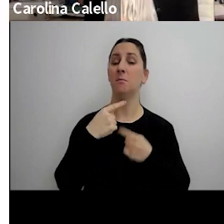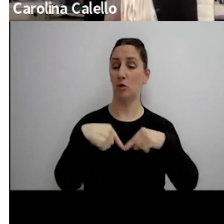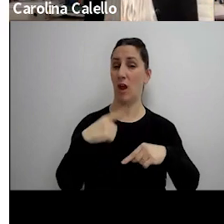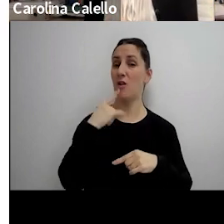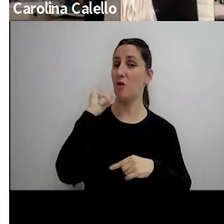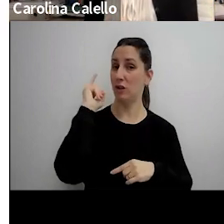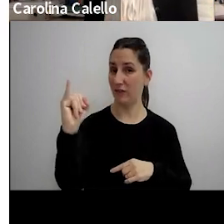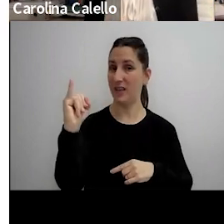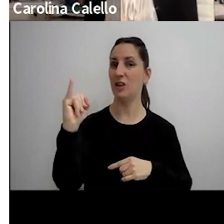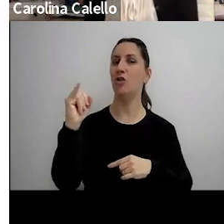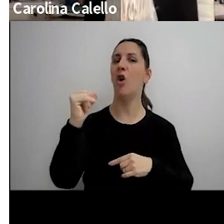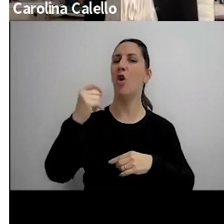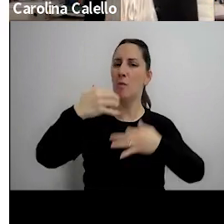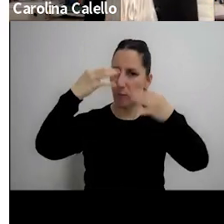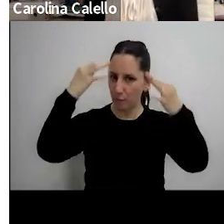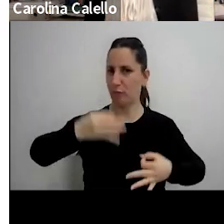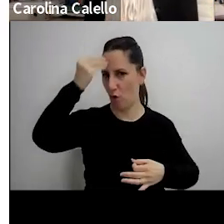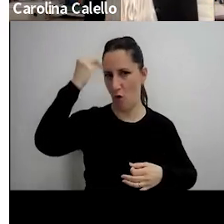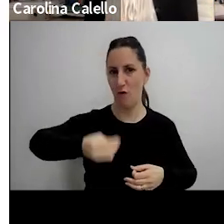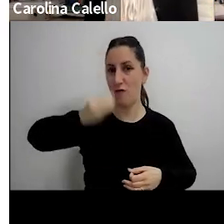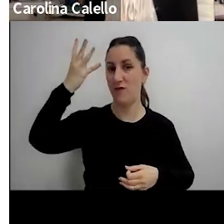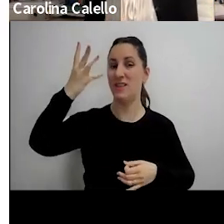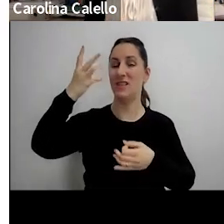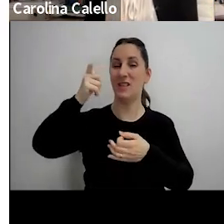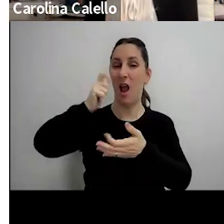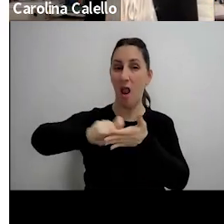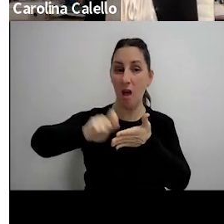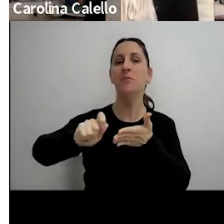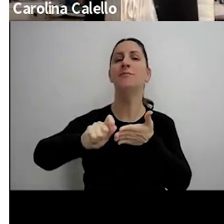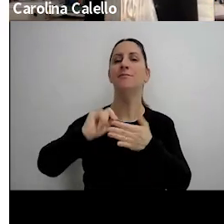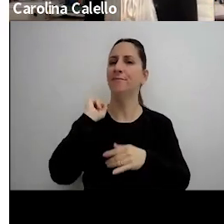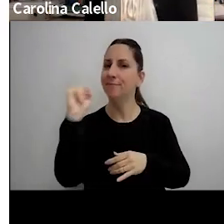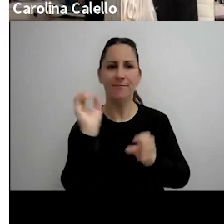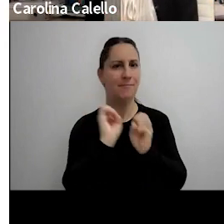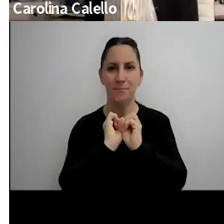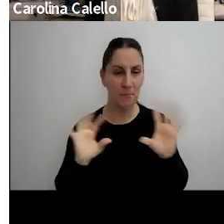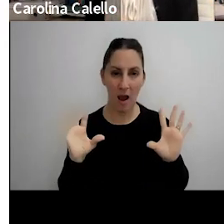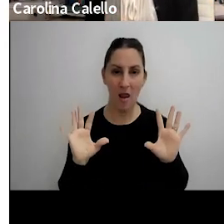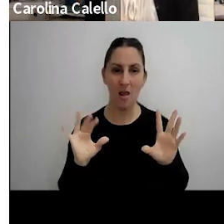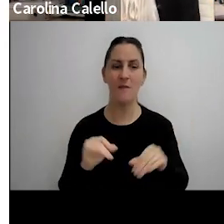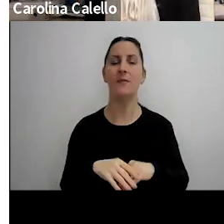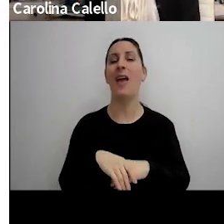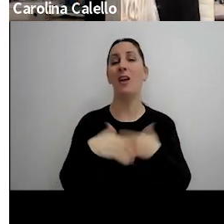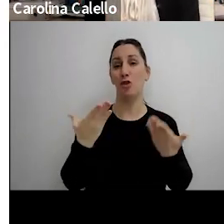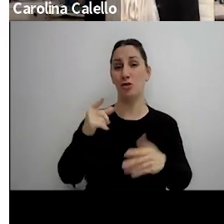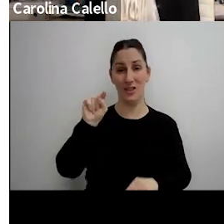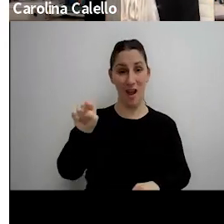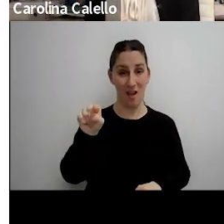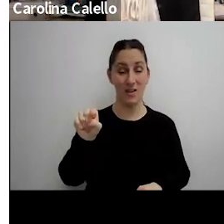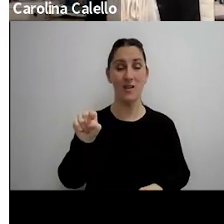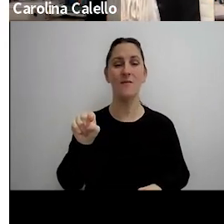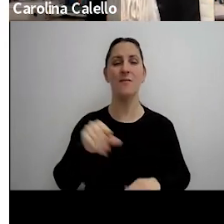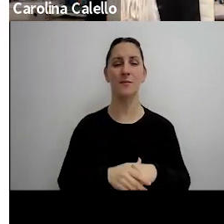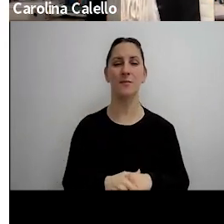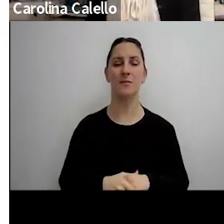el acto definitivo por ejemplo la determinación de oficio y está mal notificada en ese caso lo que hay